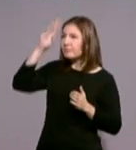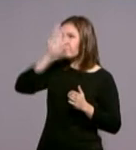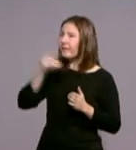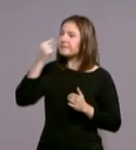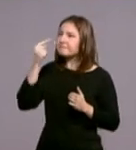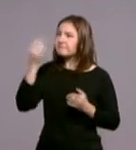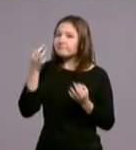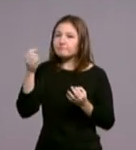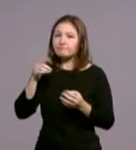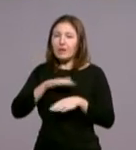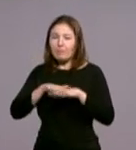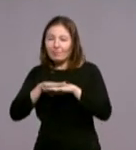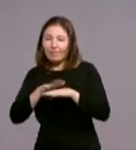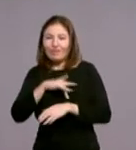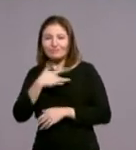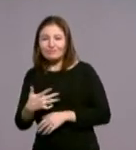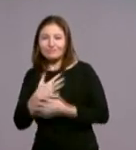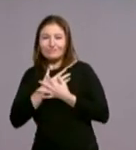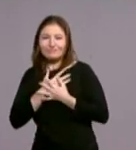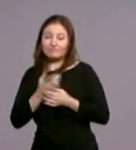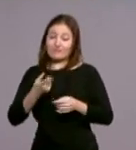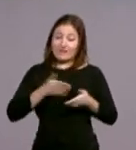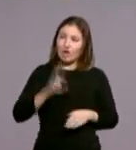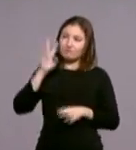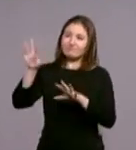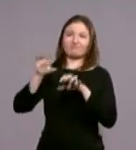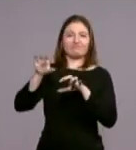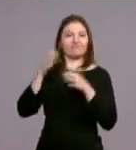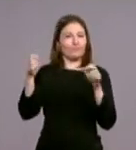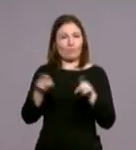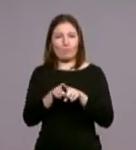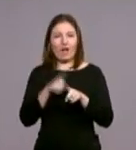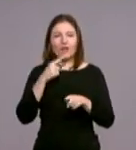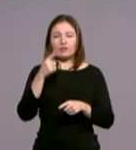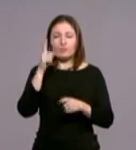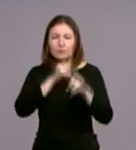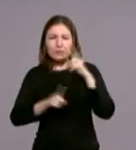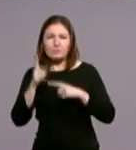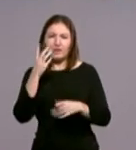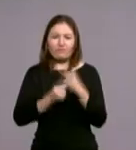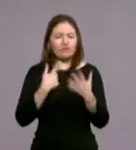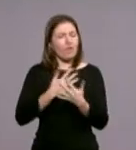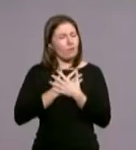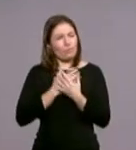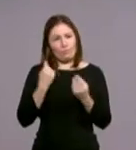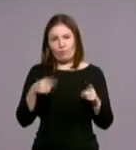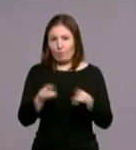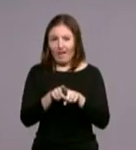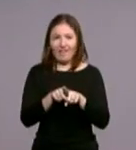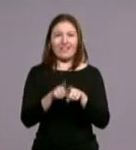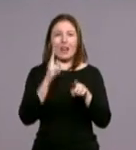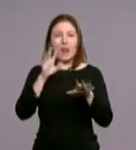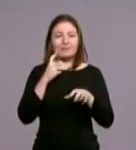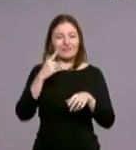compasión, amarnos con nuestros sufrimientos, amarnos con nuestras heridas, amarnos tal y como somos, aprendemos a perdonarnos